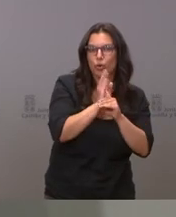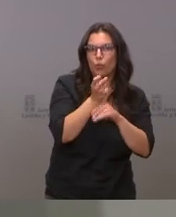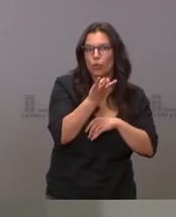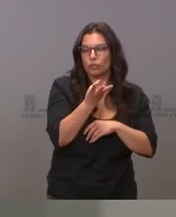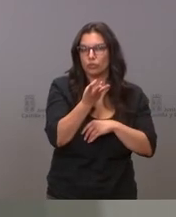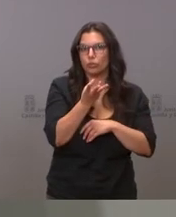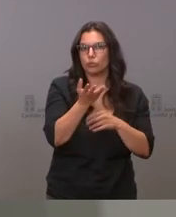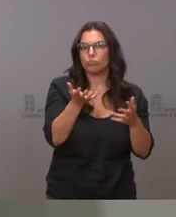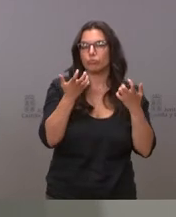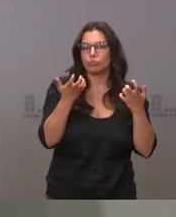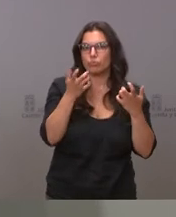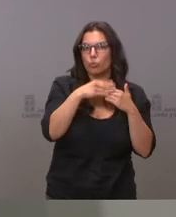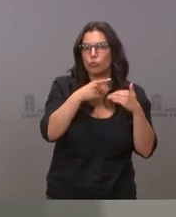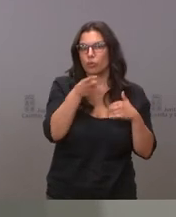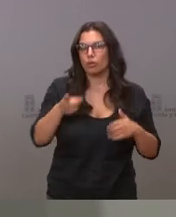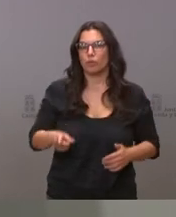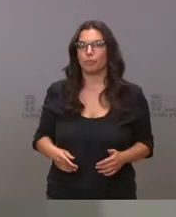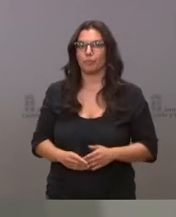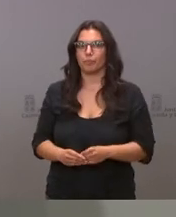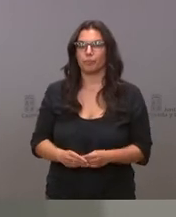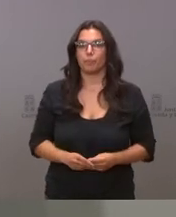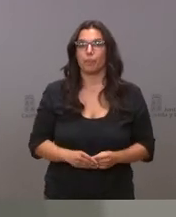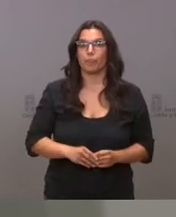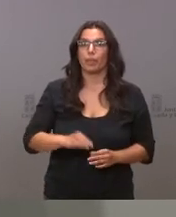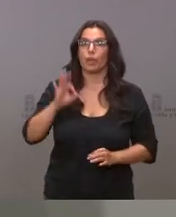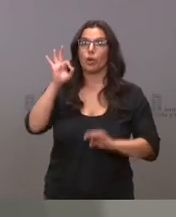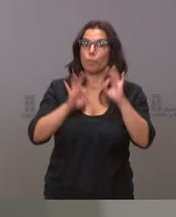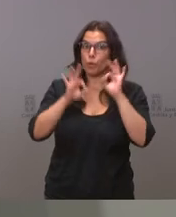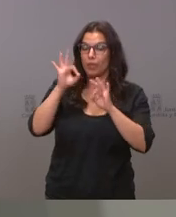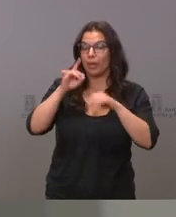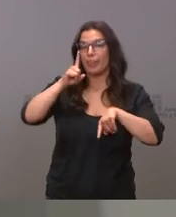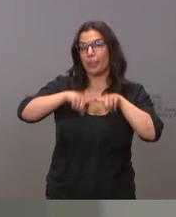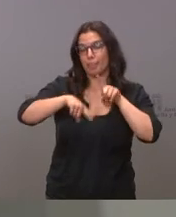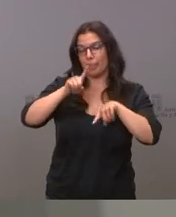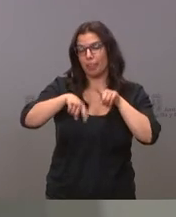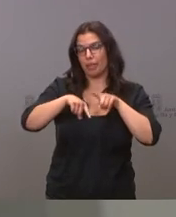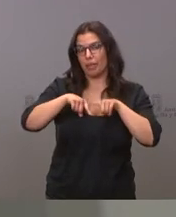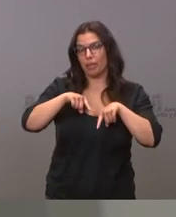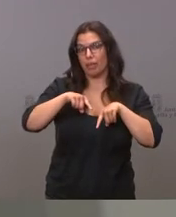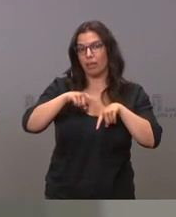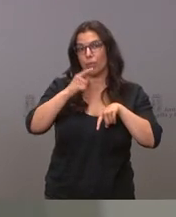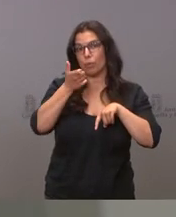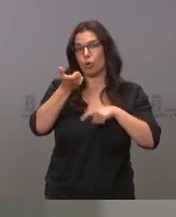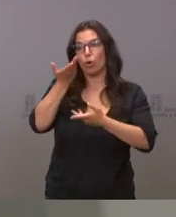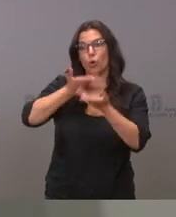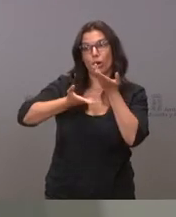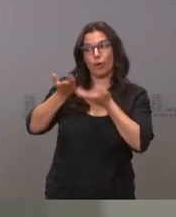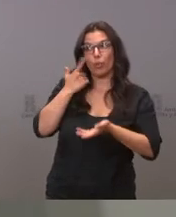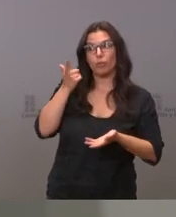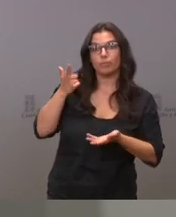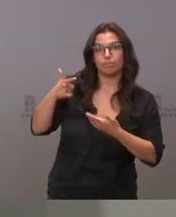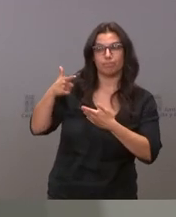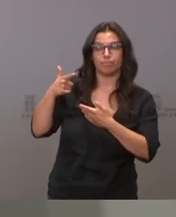cuánto se van a beneficiar los usuarios el porcentaje va a depender un poco de la colaboración que